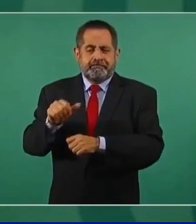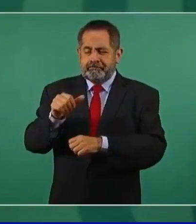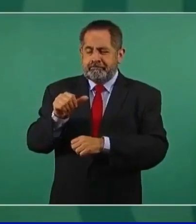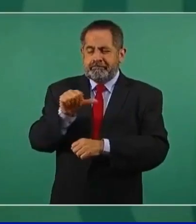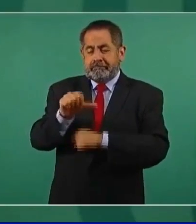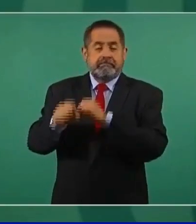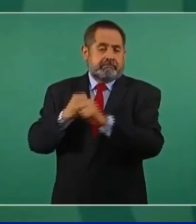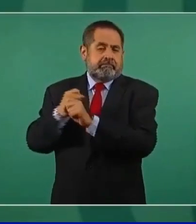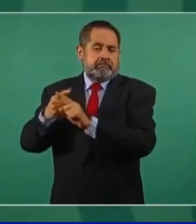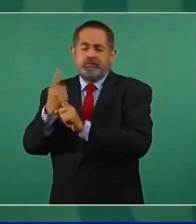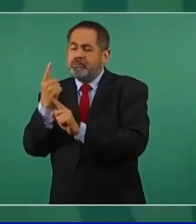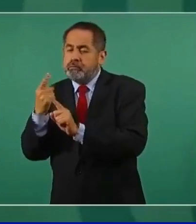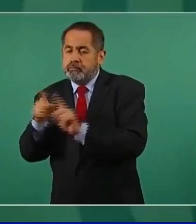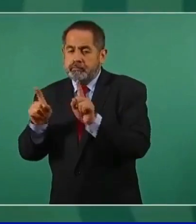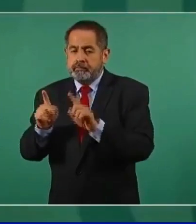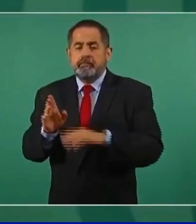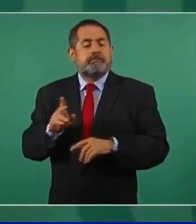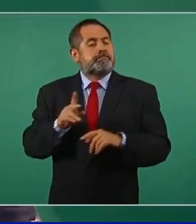más.